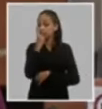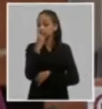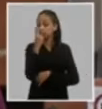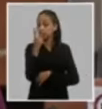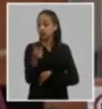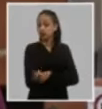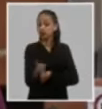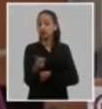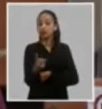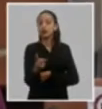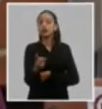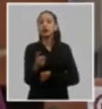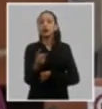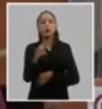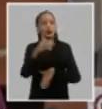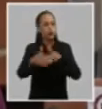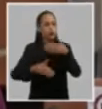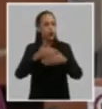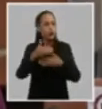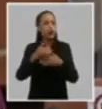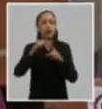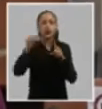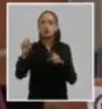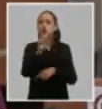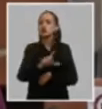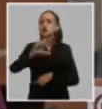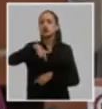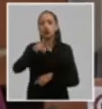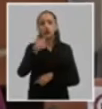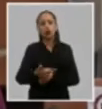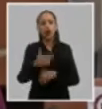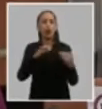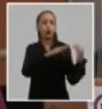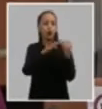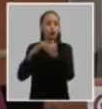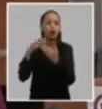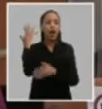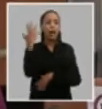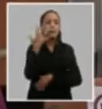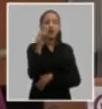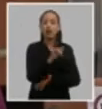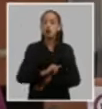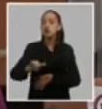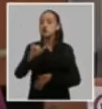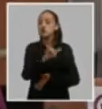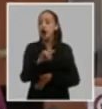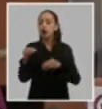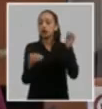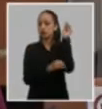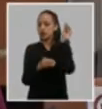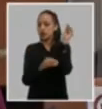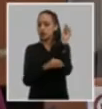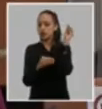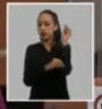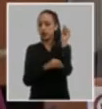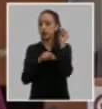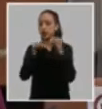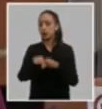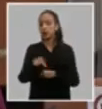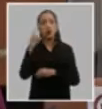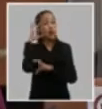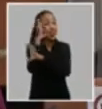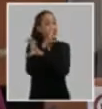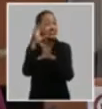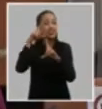la atención a los temas socioculturales comunitarios ambientales y de fortalecimiento a las capacidades institucionales y de la ciencia y la